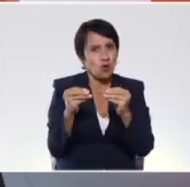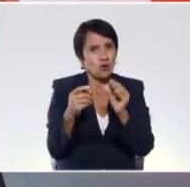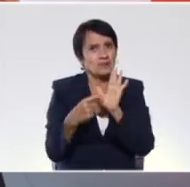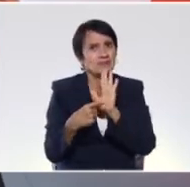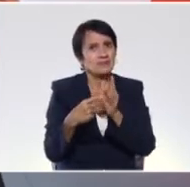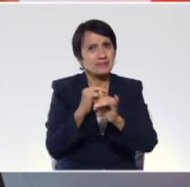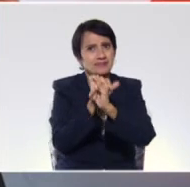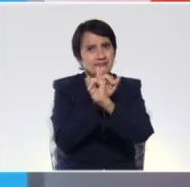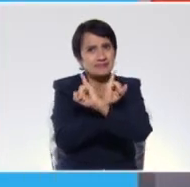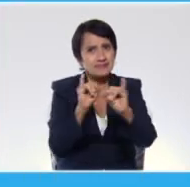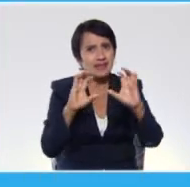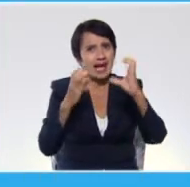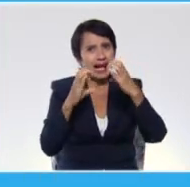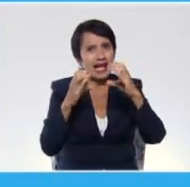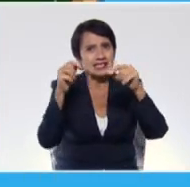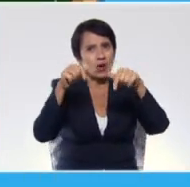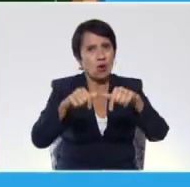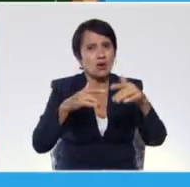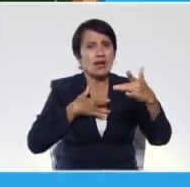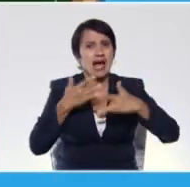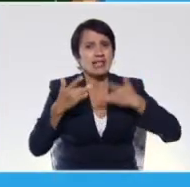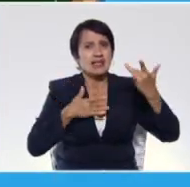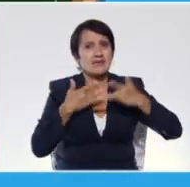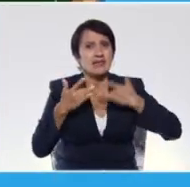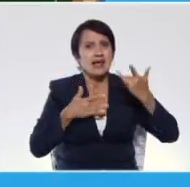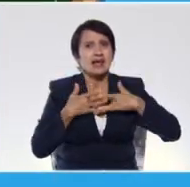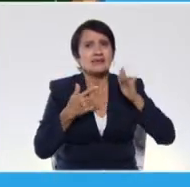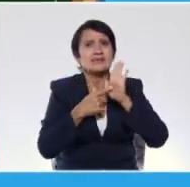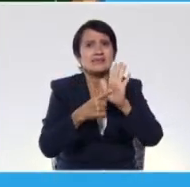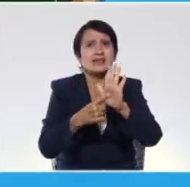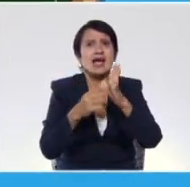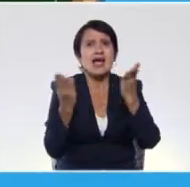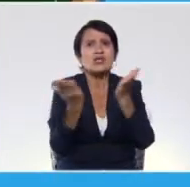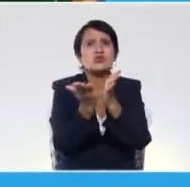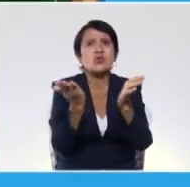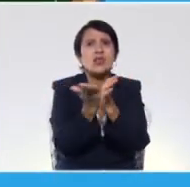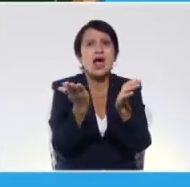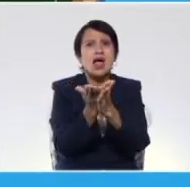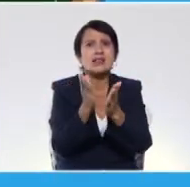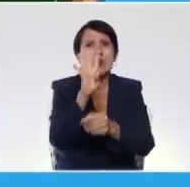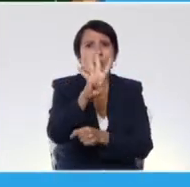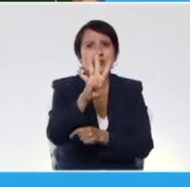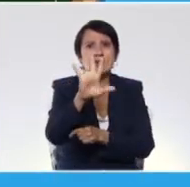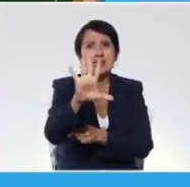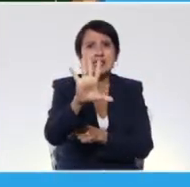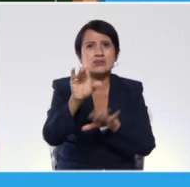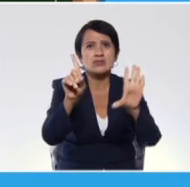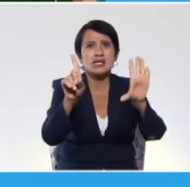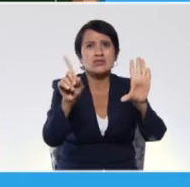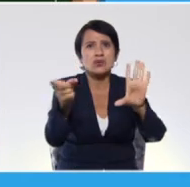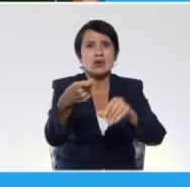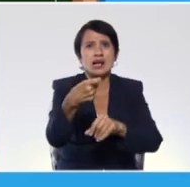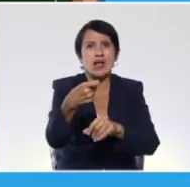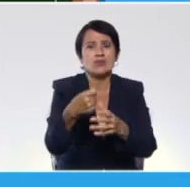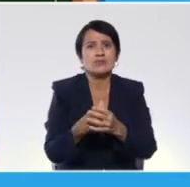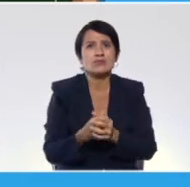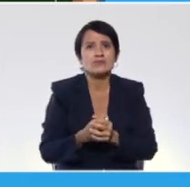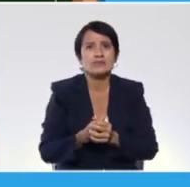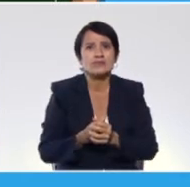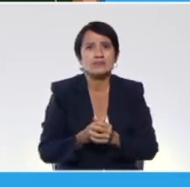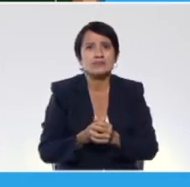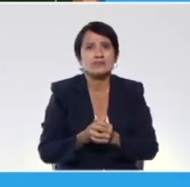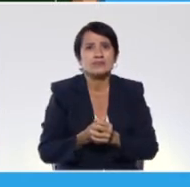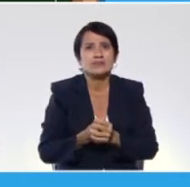vamos a culminar la clase del día de hoy con las actividades dirigidas a nuestros estudiantes de cuarto, quinto y sexto grado.